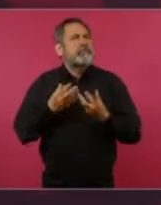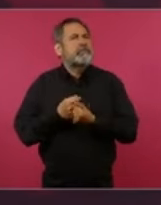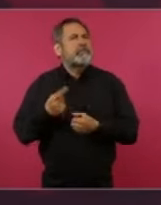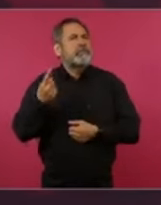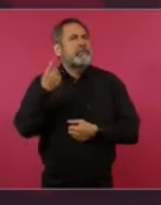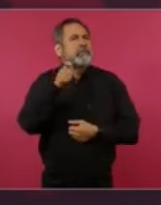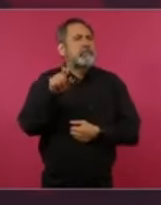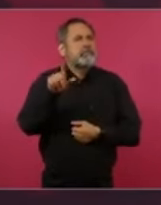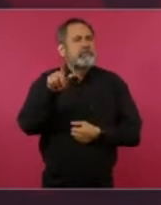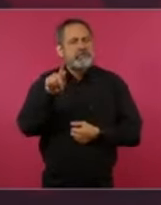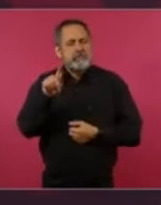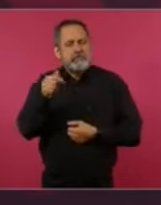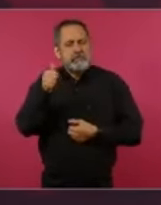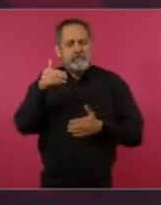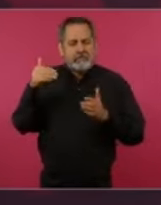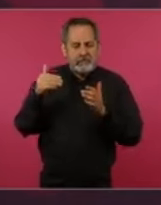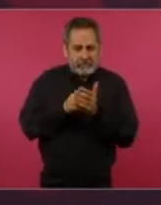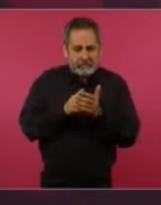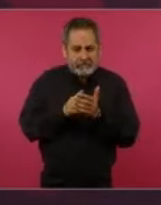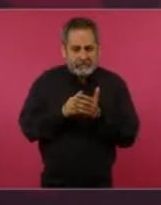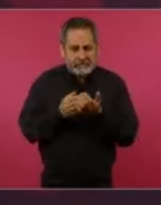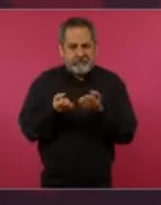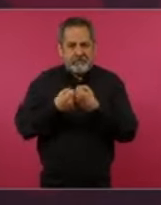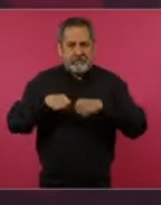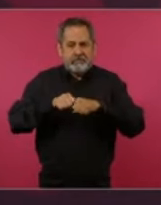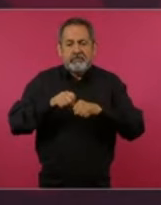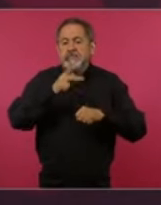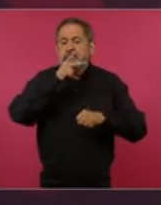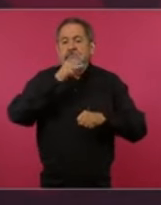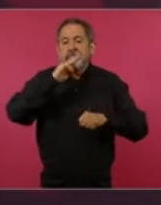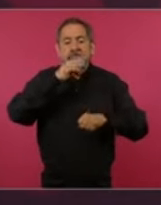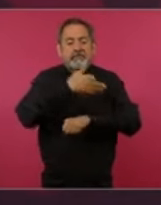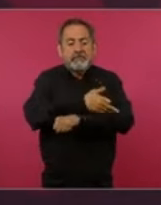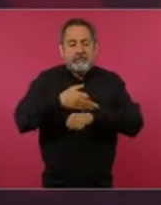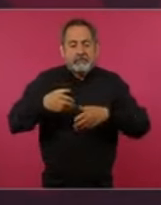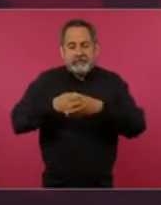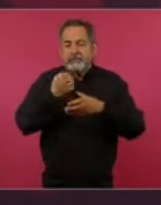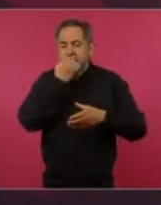176 mil sociedades de madres, de padres de familia